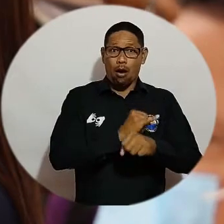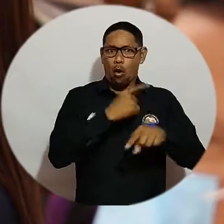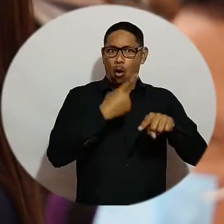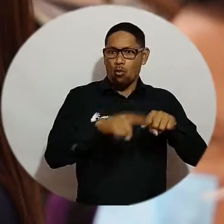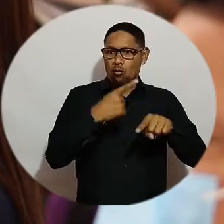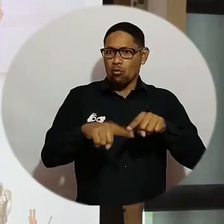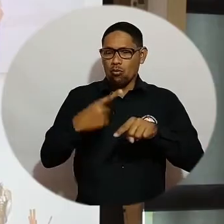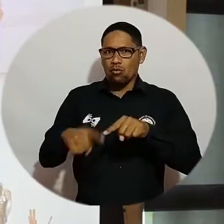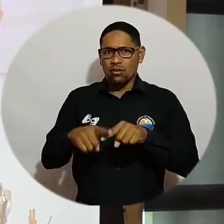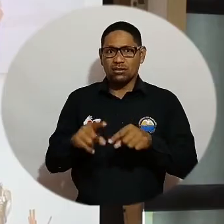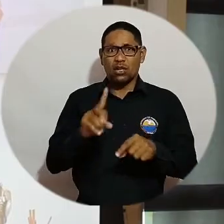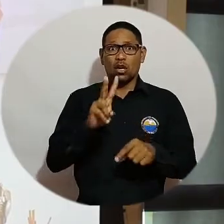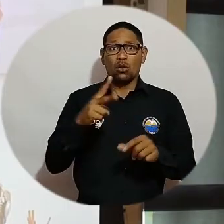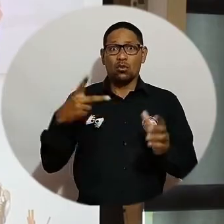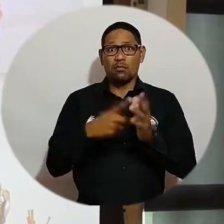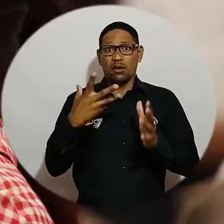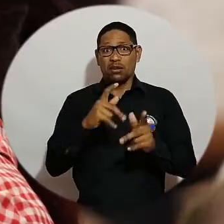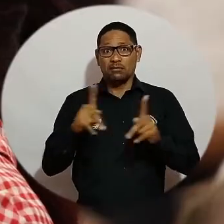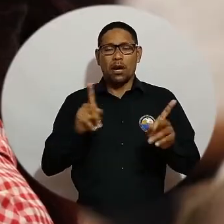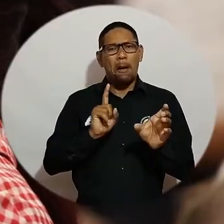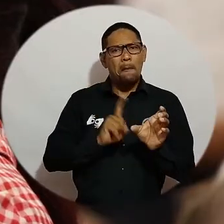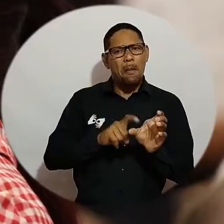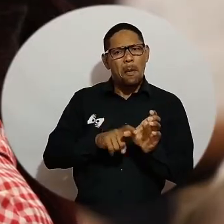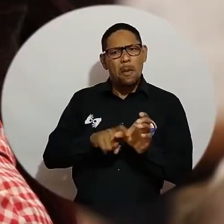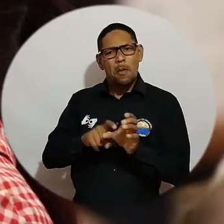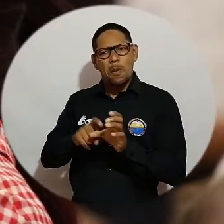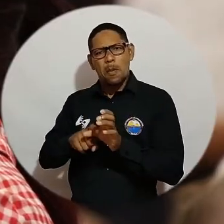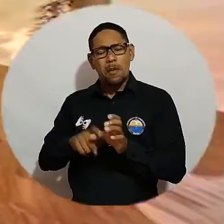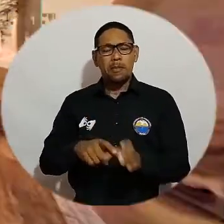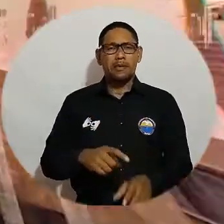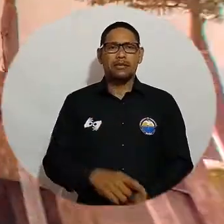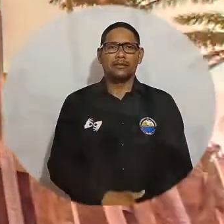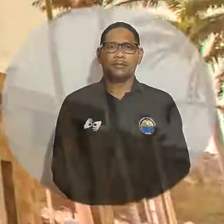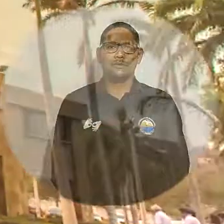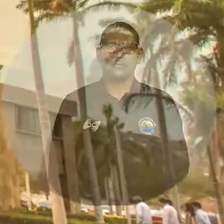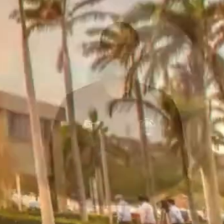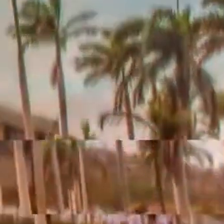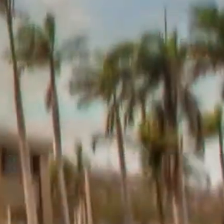educación superior y más de 2.500 asistentes en modelo híbrido.